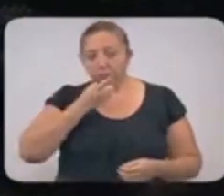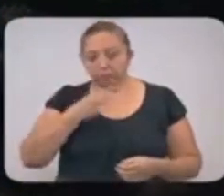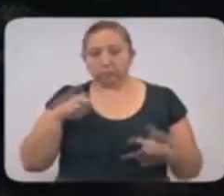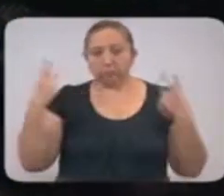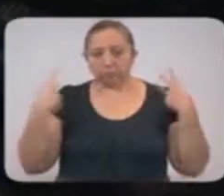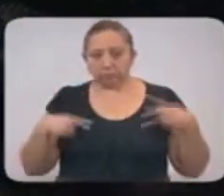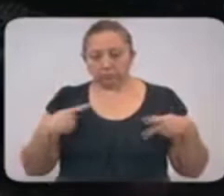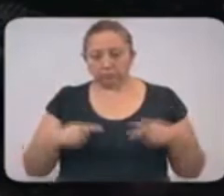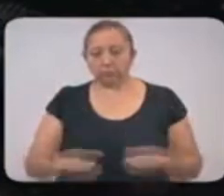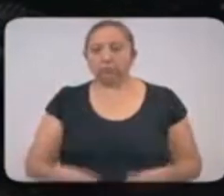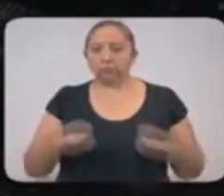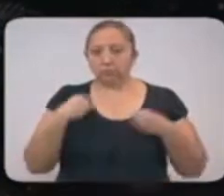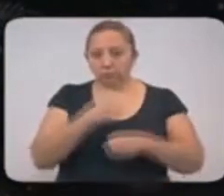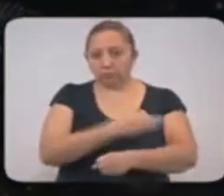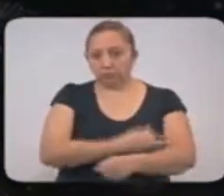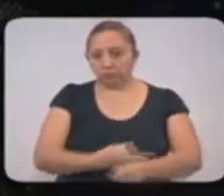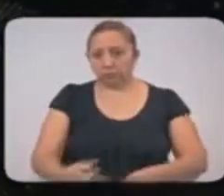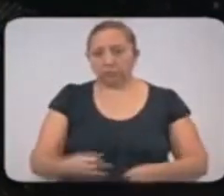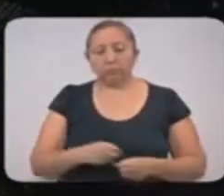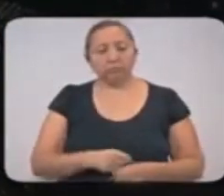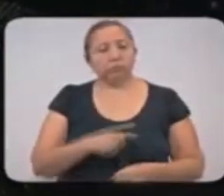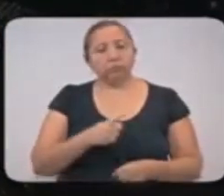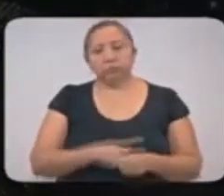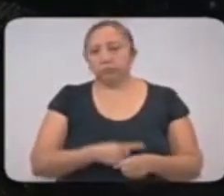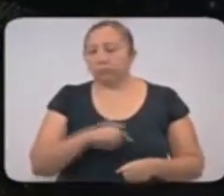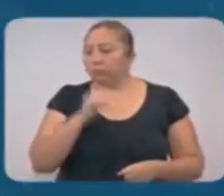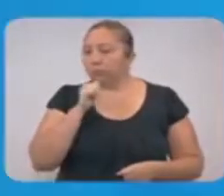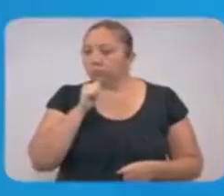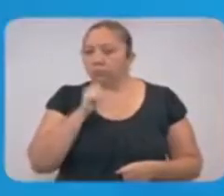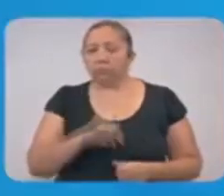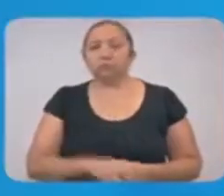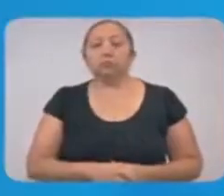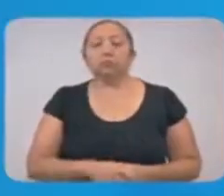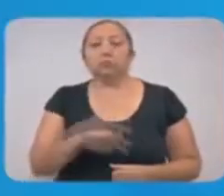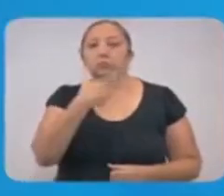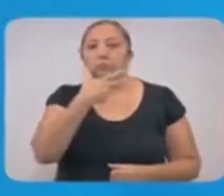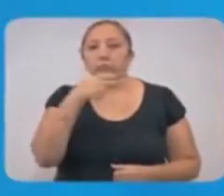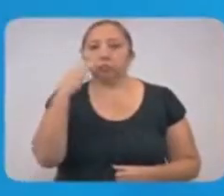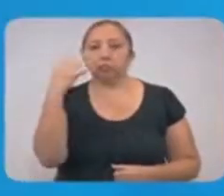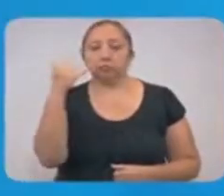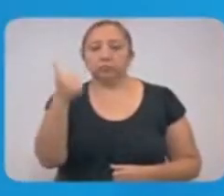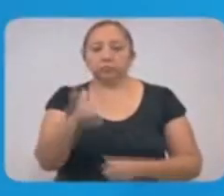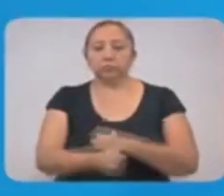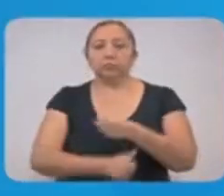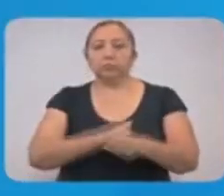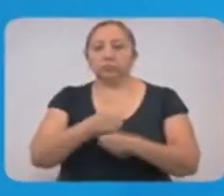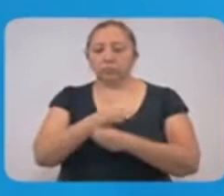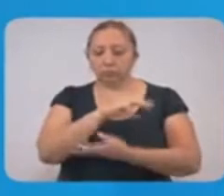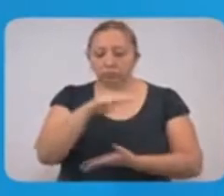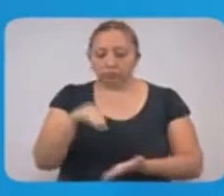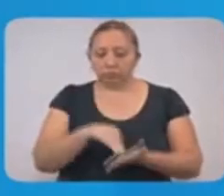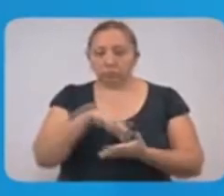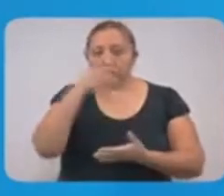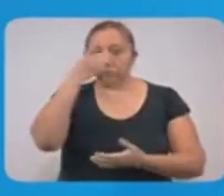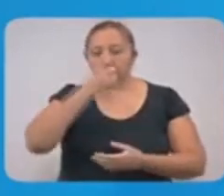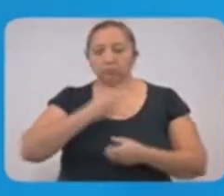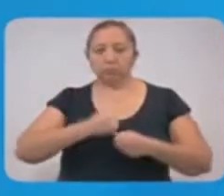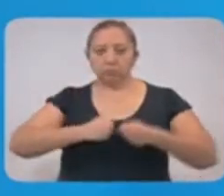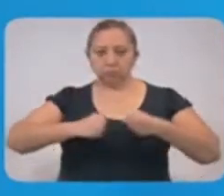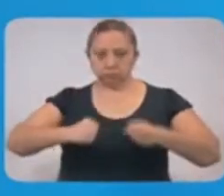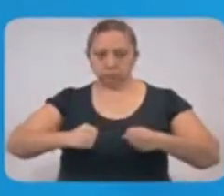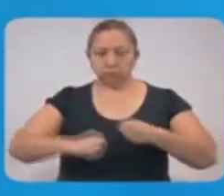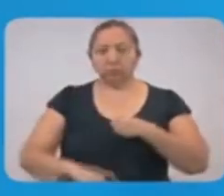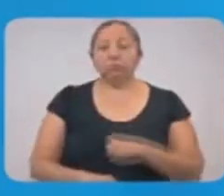Las personas con las que vivía se reportan asintomáticas. Hombre de 56 años de Mérida, con diabetes y obesidad.